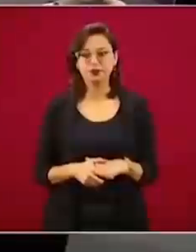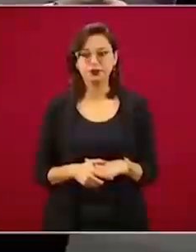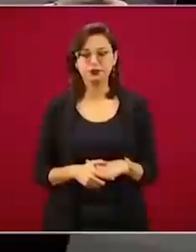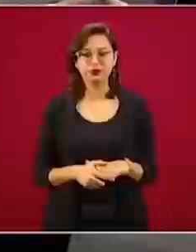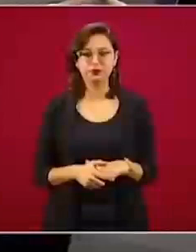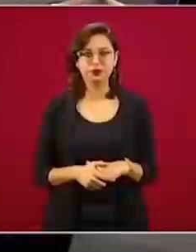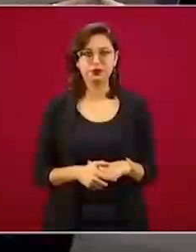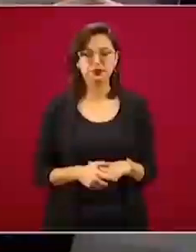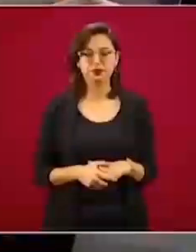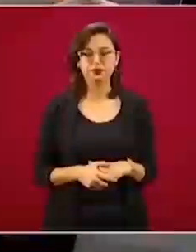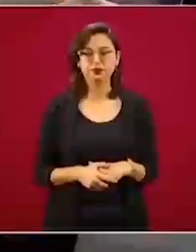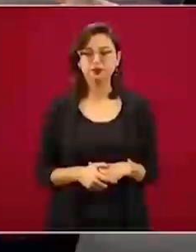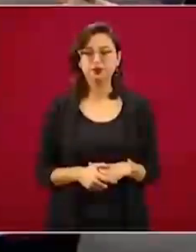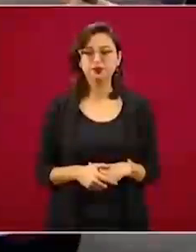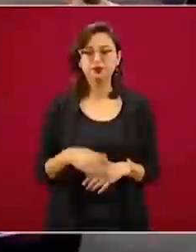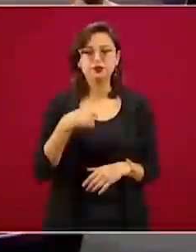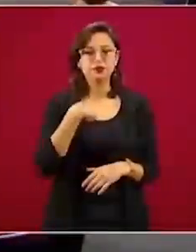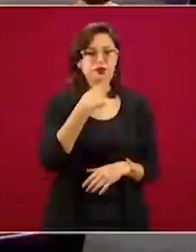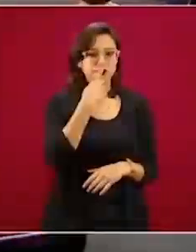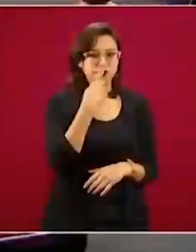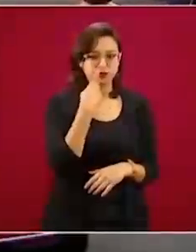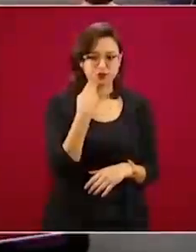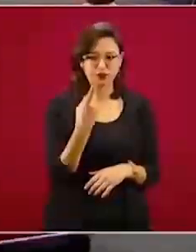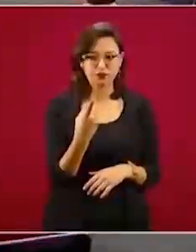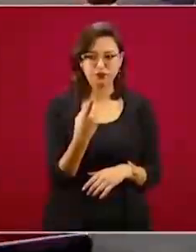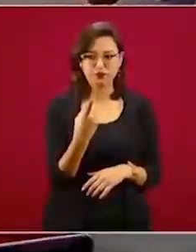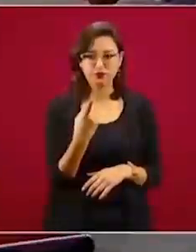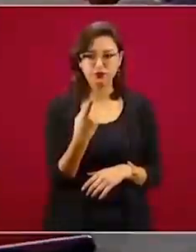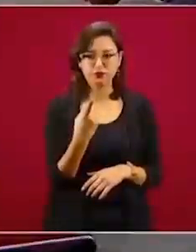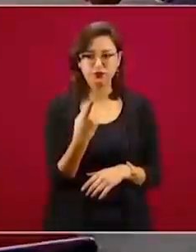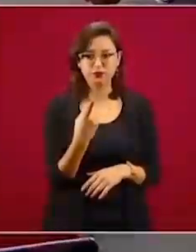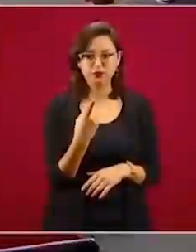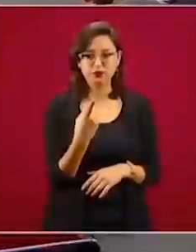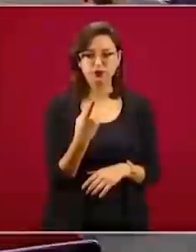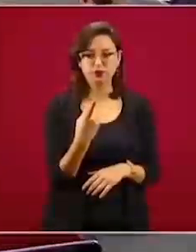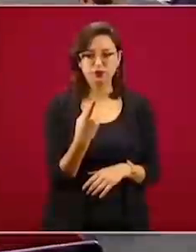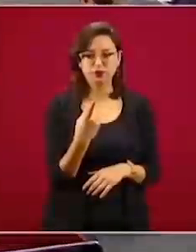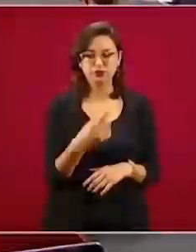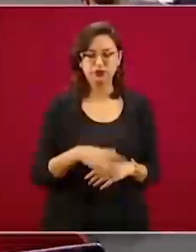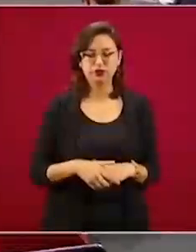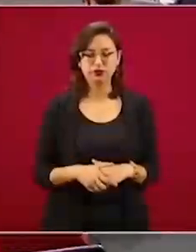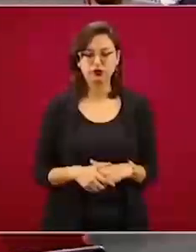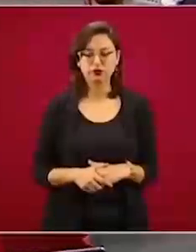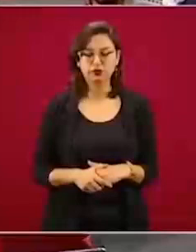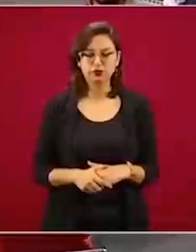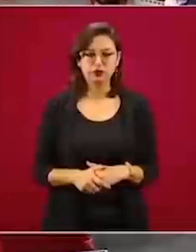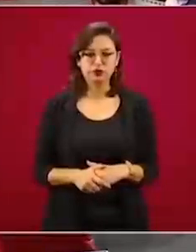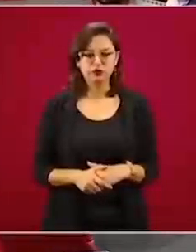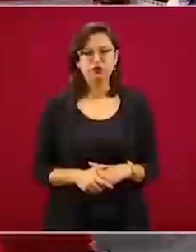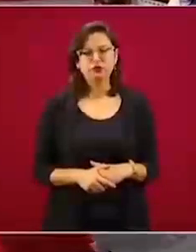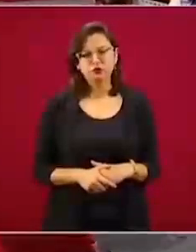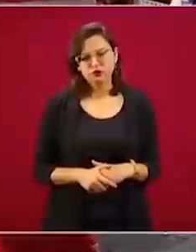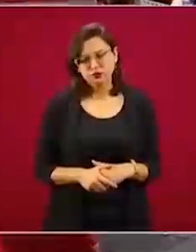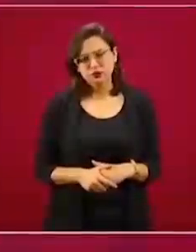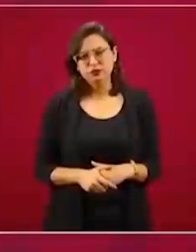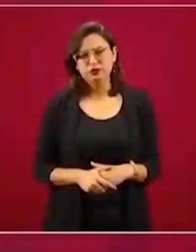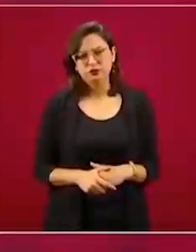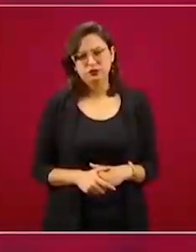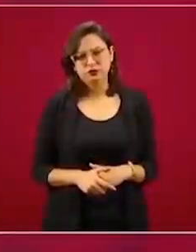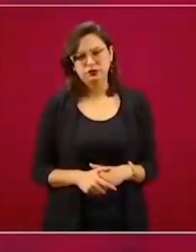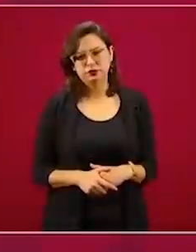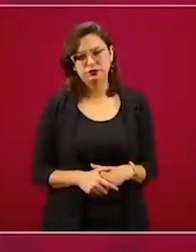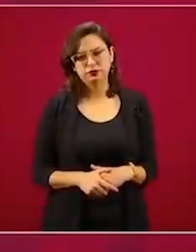Les comento, estoy ansioso nada más que